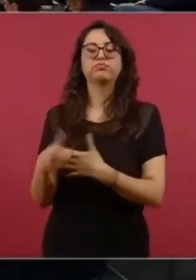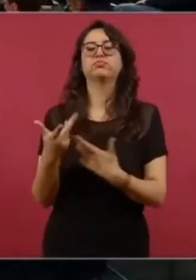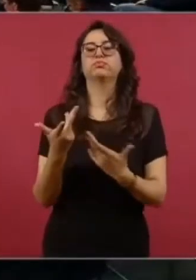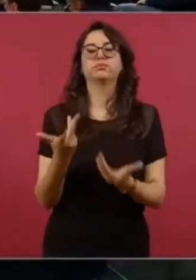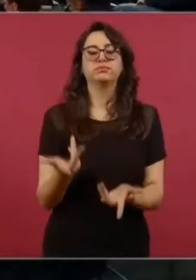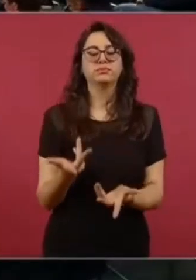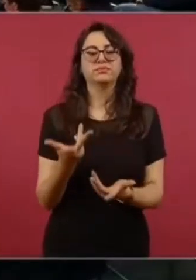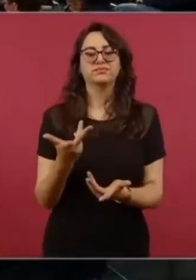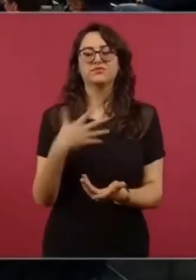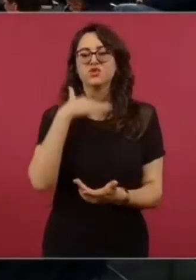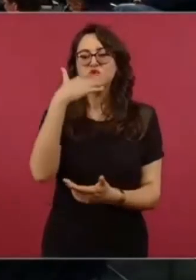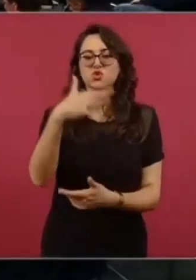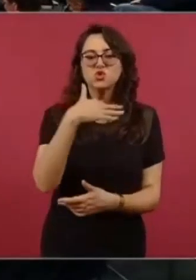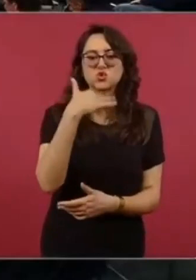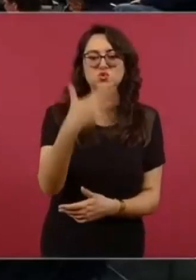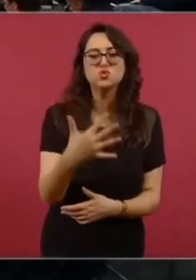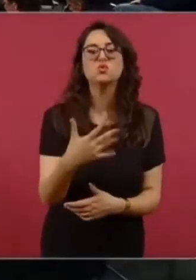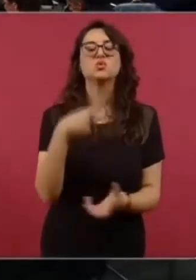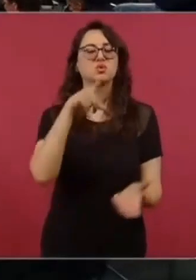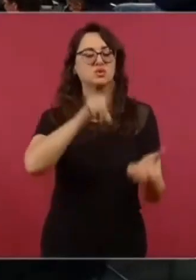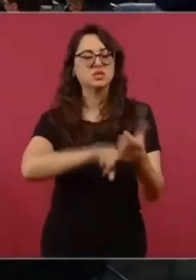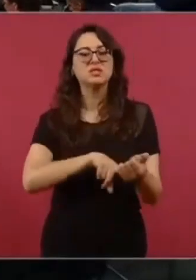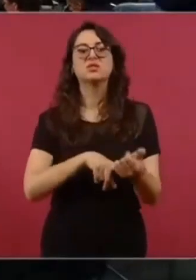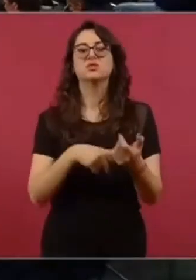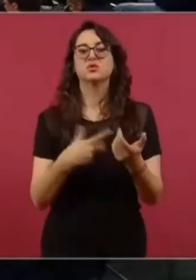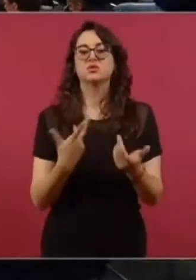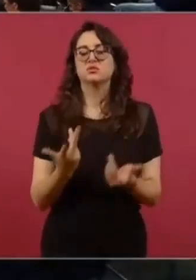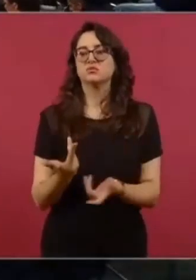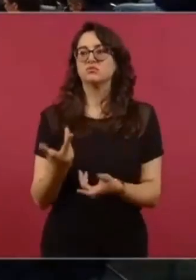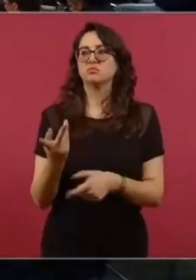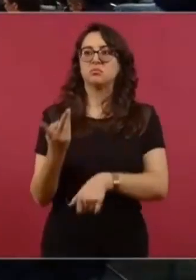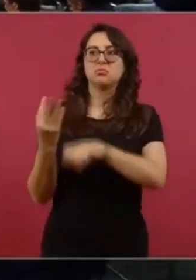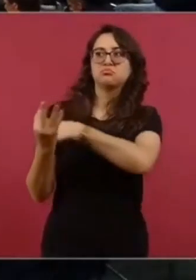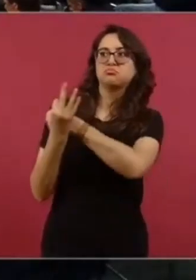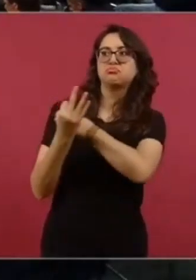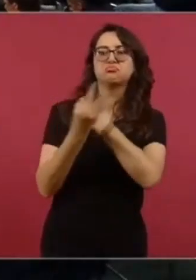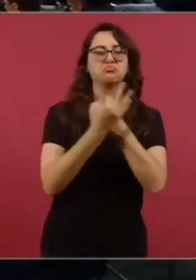corromper a todo el que se deja.